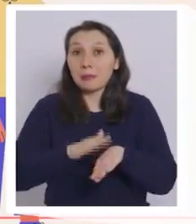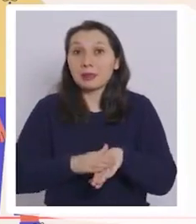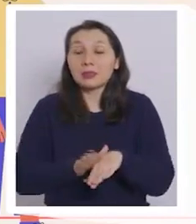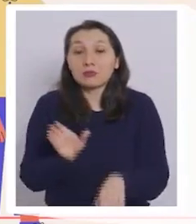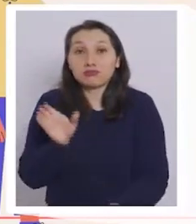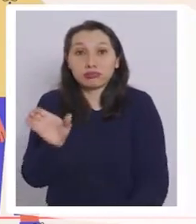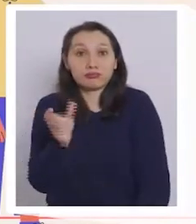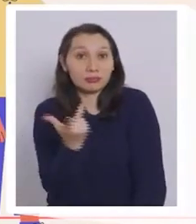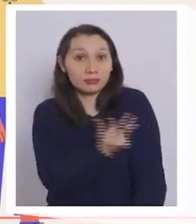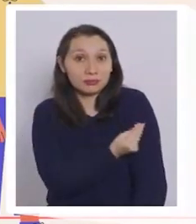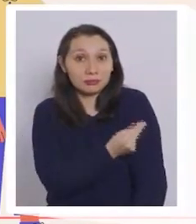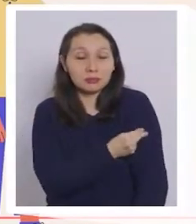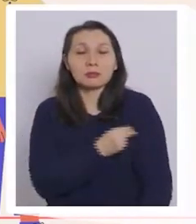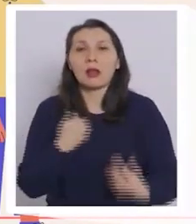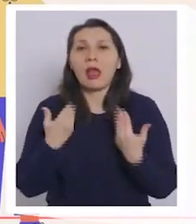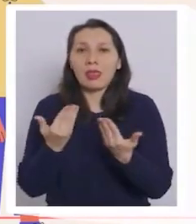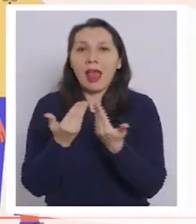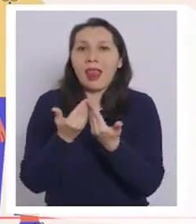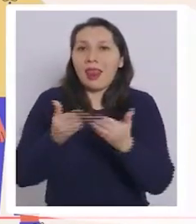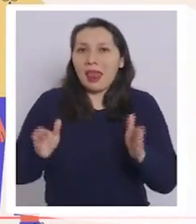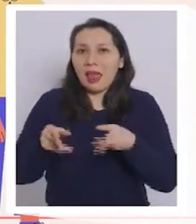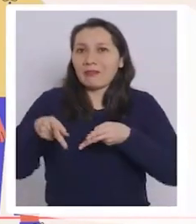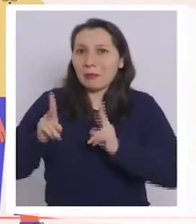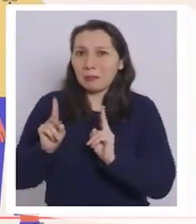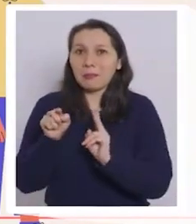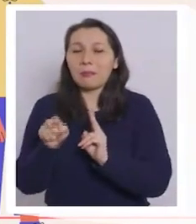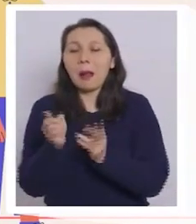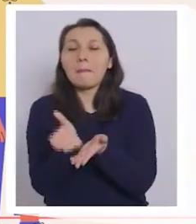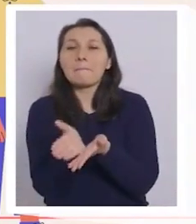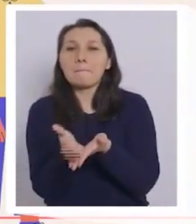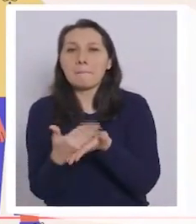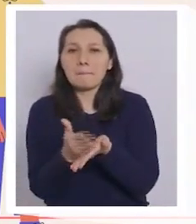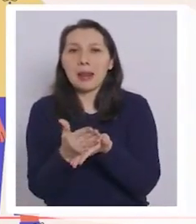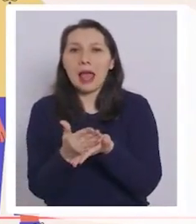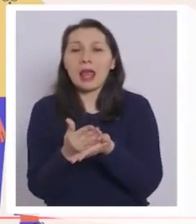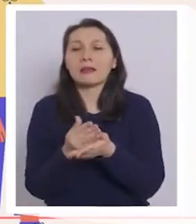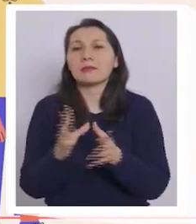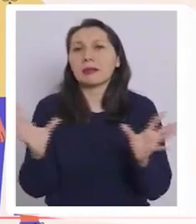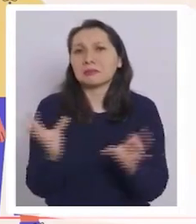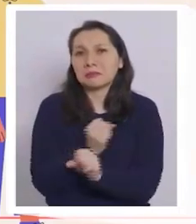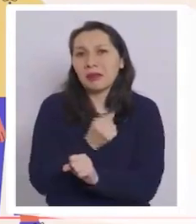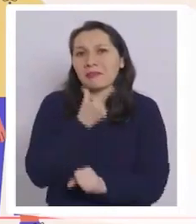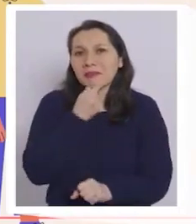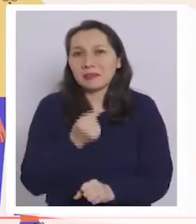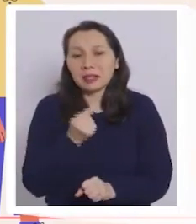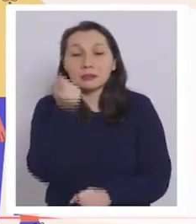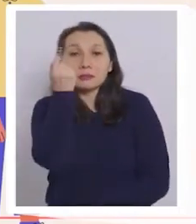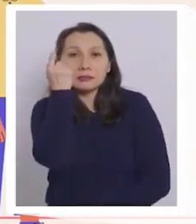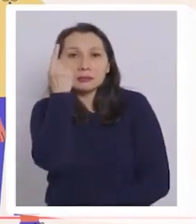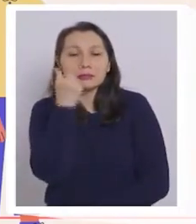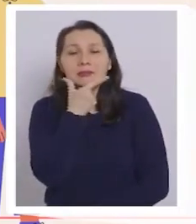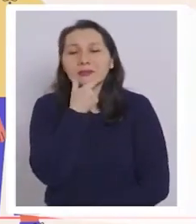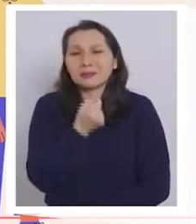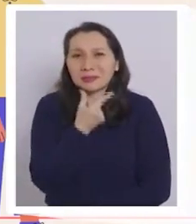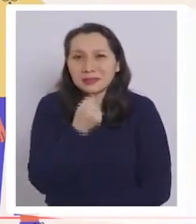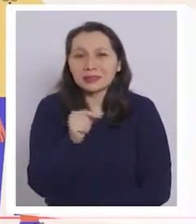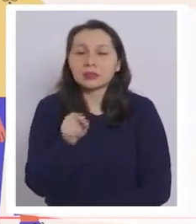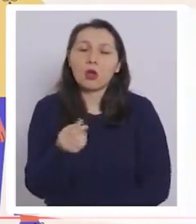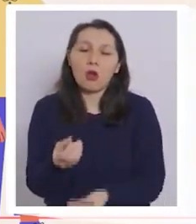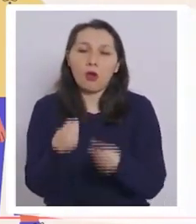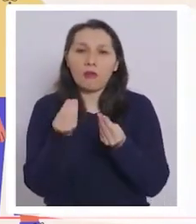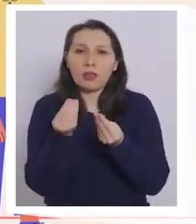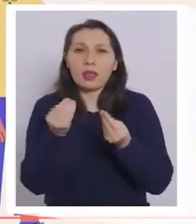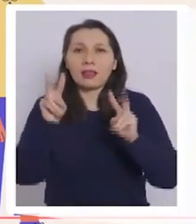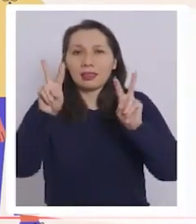será el instrumento para entregar mayores libertades y el plan se simplifica para una comprensión más sencilla y obviamente